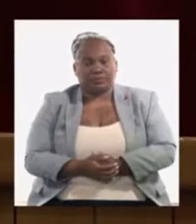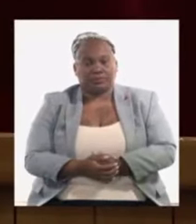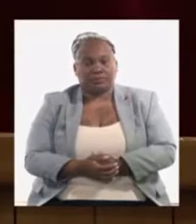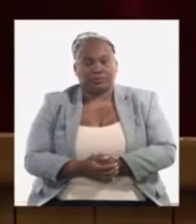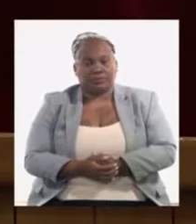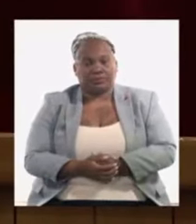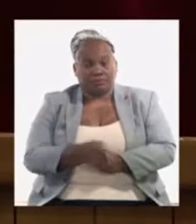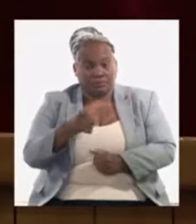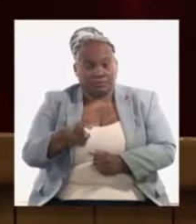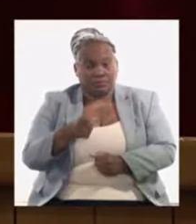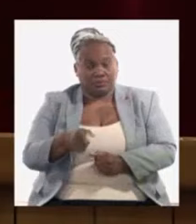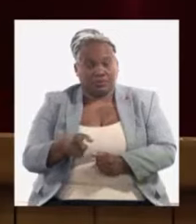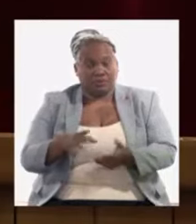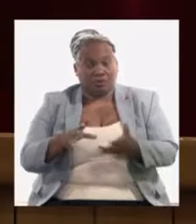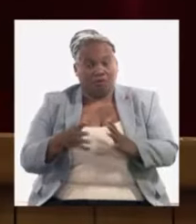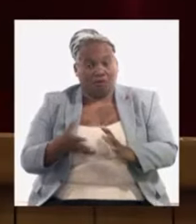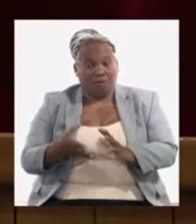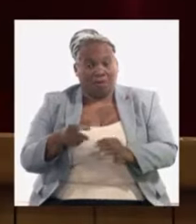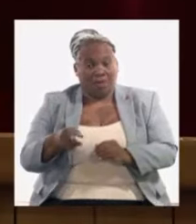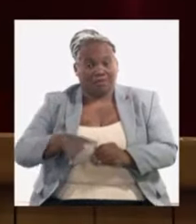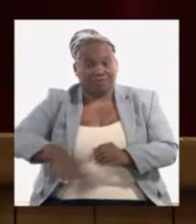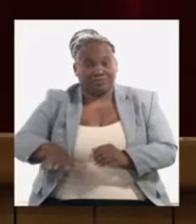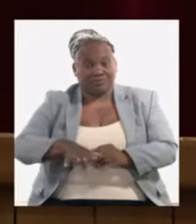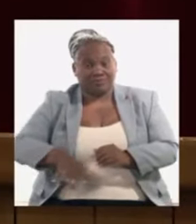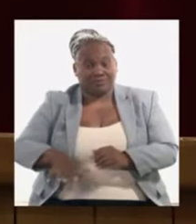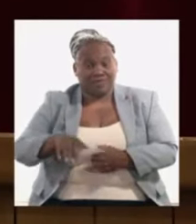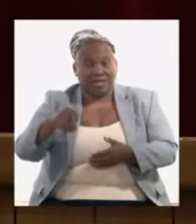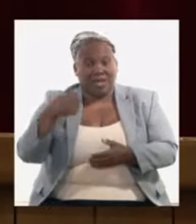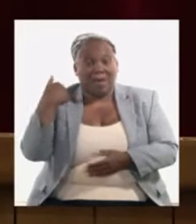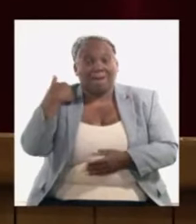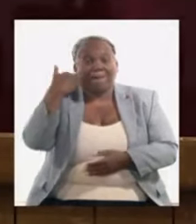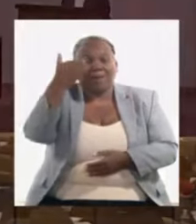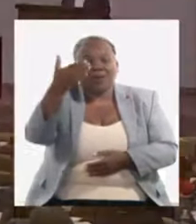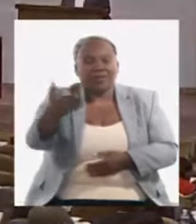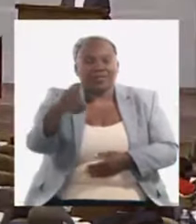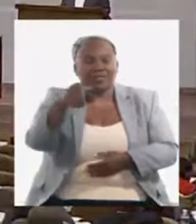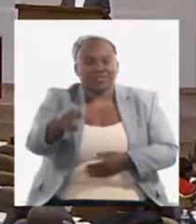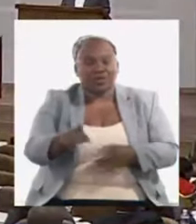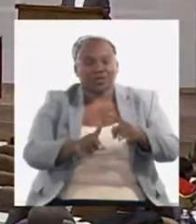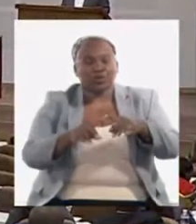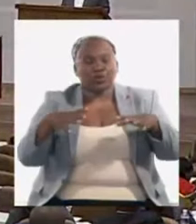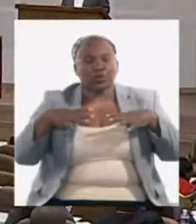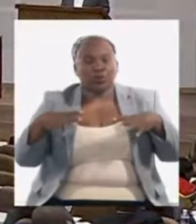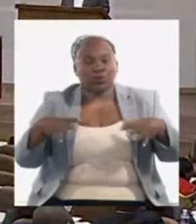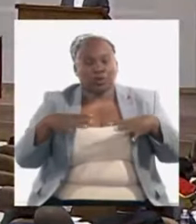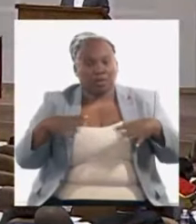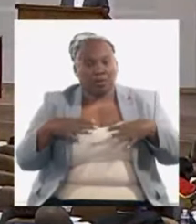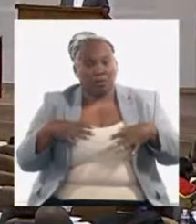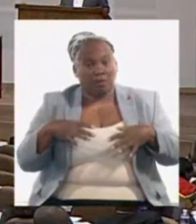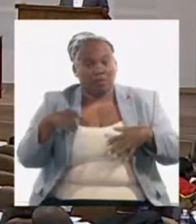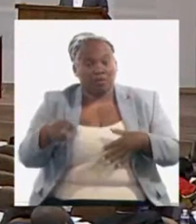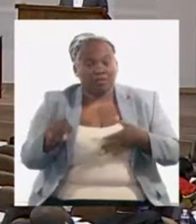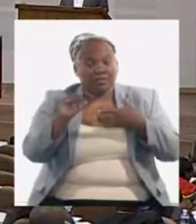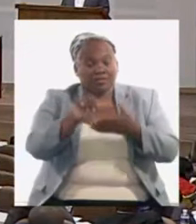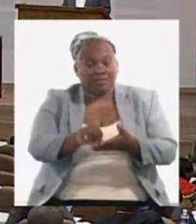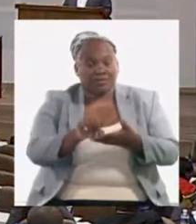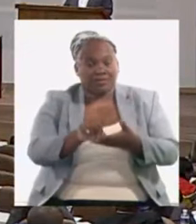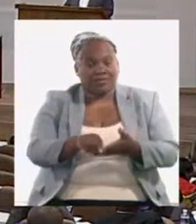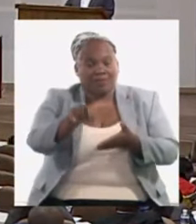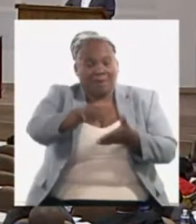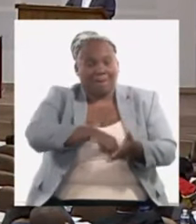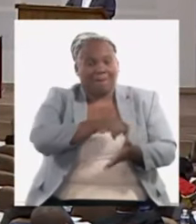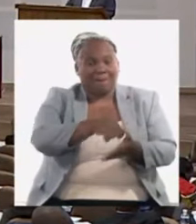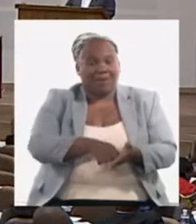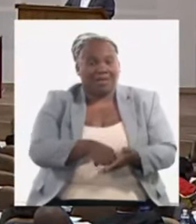este comportamiento se sustenta principalmente en proyecciones de recuperación del turismo y reanimación de actividades productivas y de servicios y estamos previendo que la